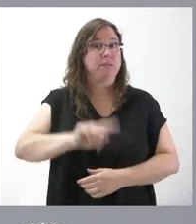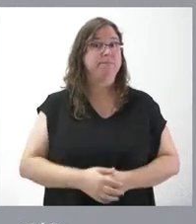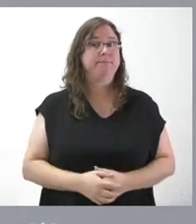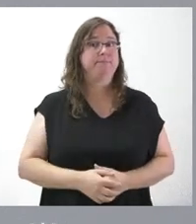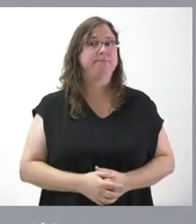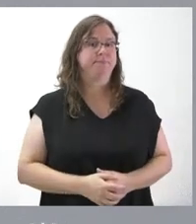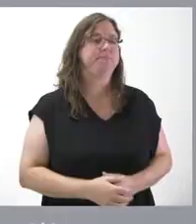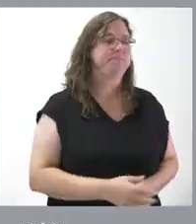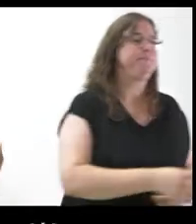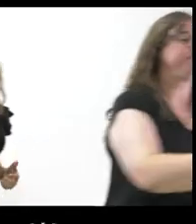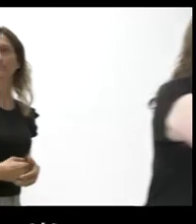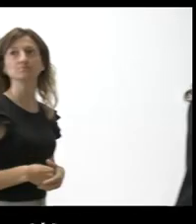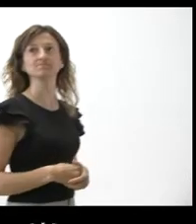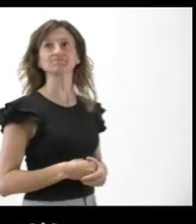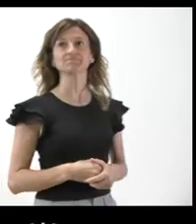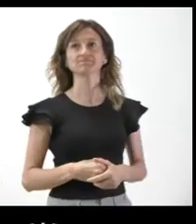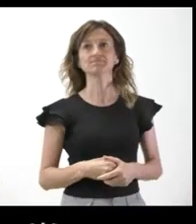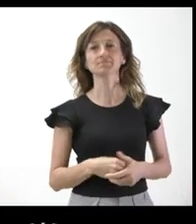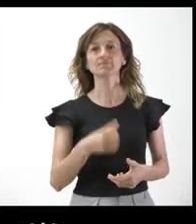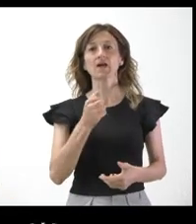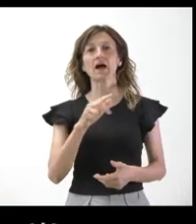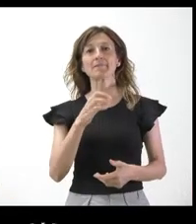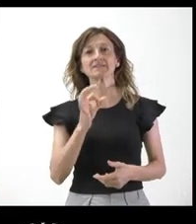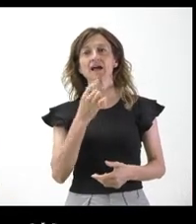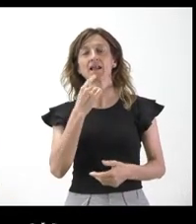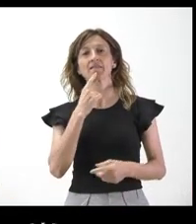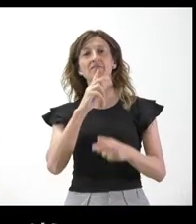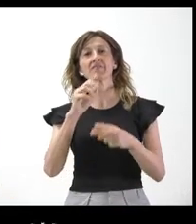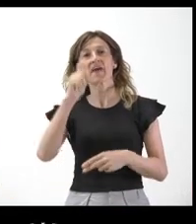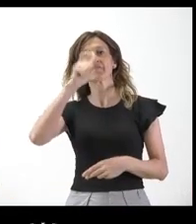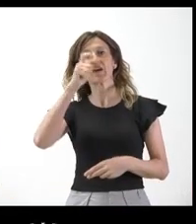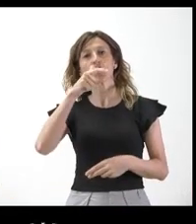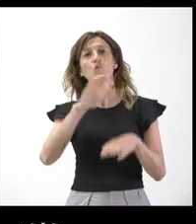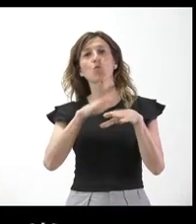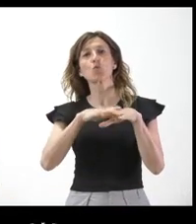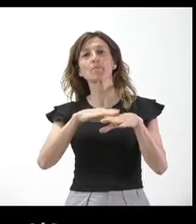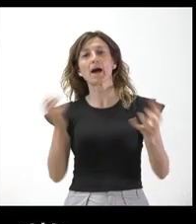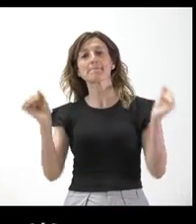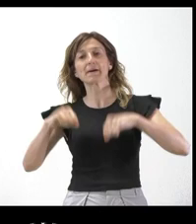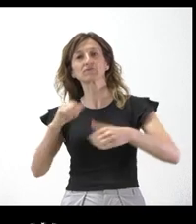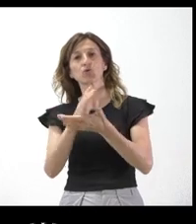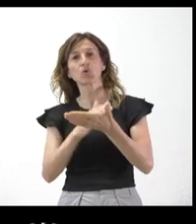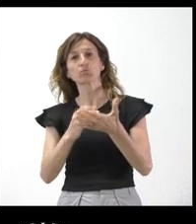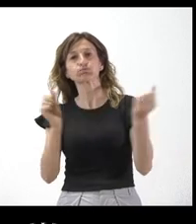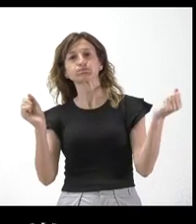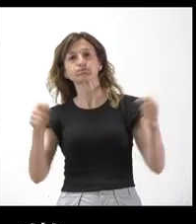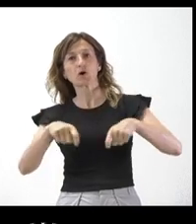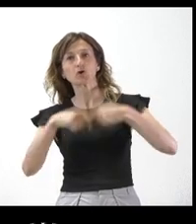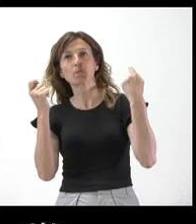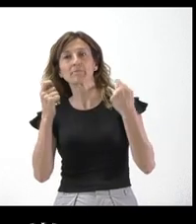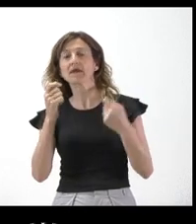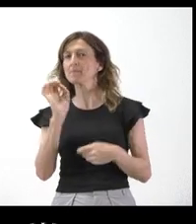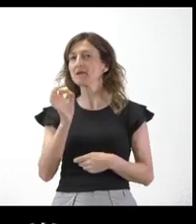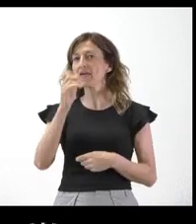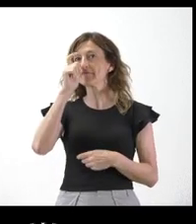Aún así, Abascal ha señalado directamente a Fijó de romper esos pactos de Gobierno, que hay de verdad en eso, de que Fijó ha